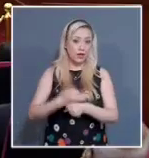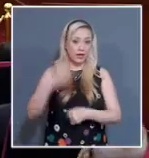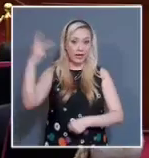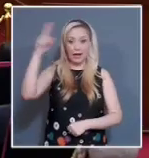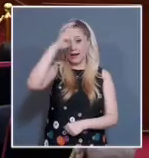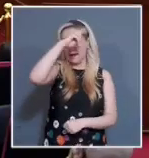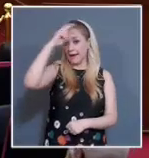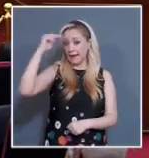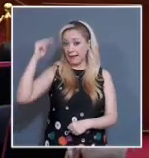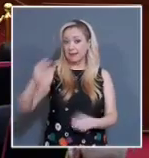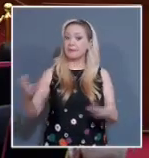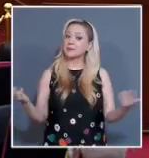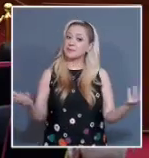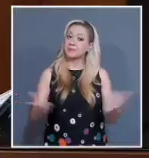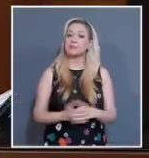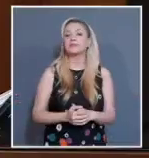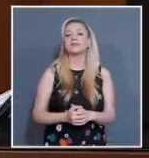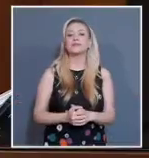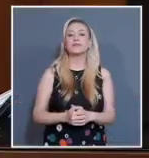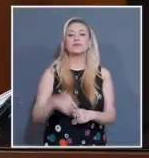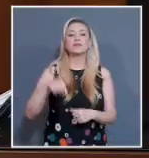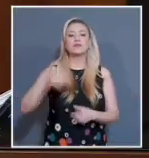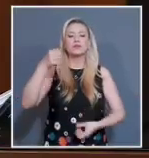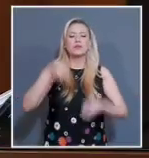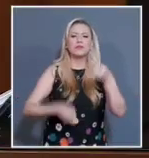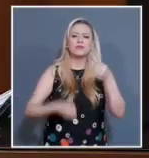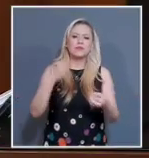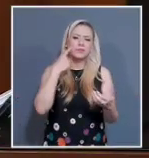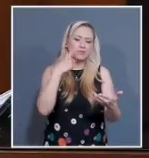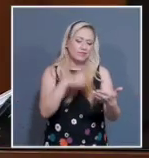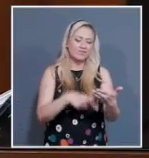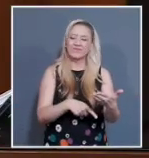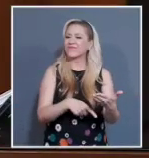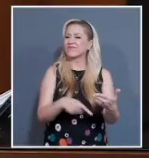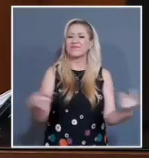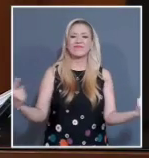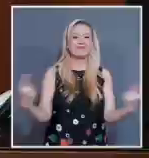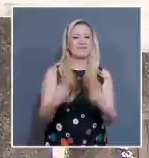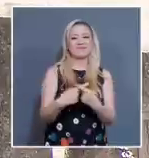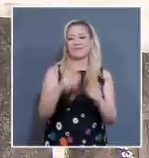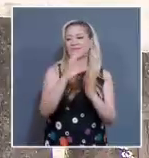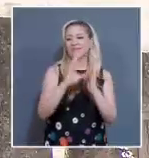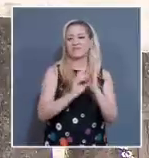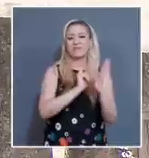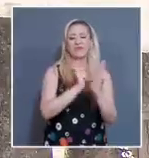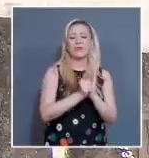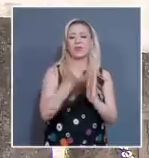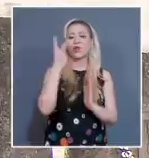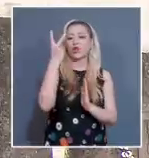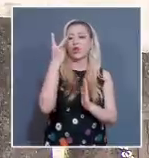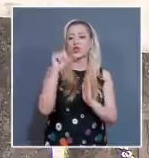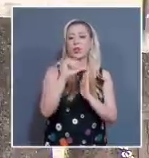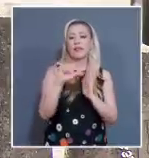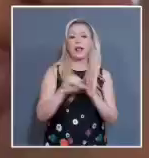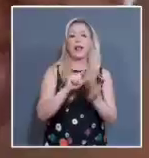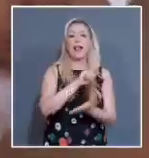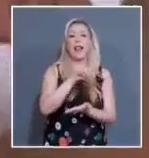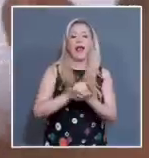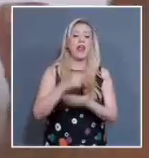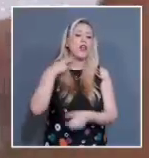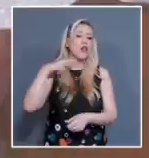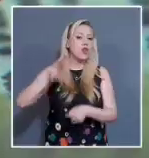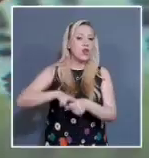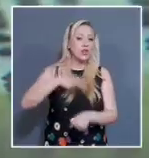El Pleno de la Corte declaró inconstitucionales porciones de dos artículos de la Ley del Notariado de Nayarit